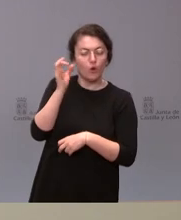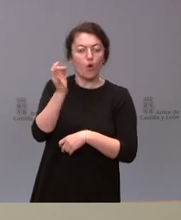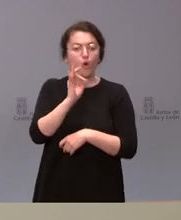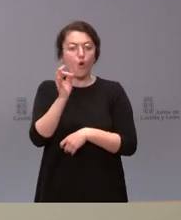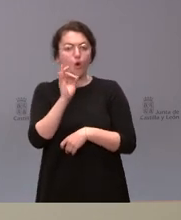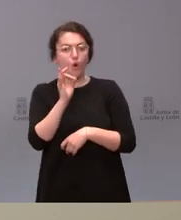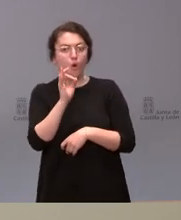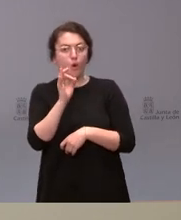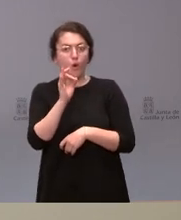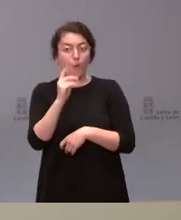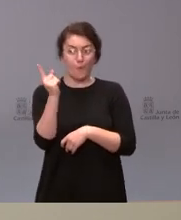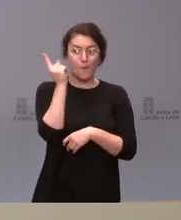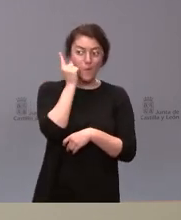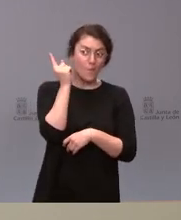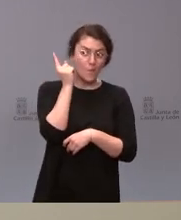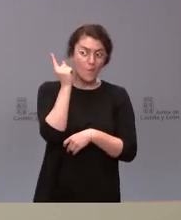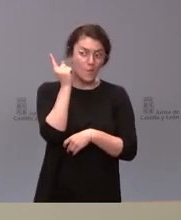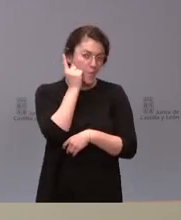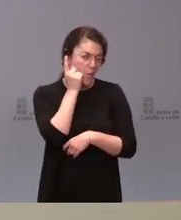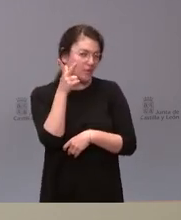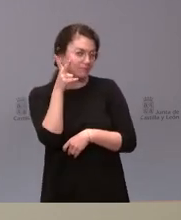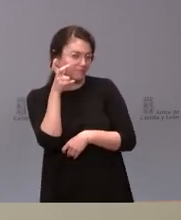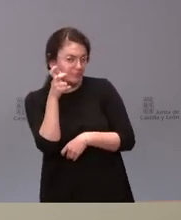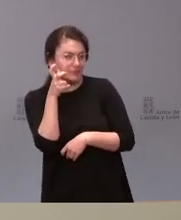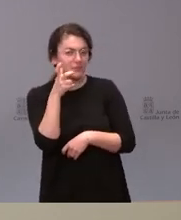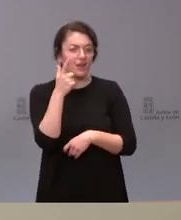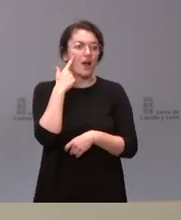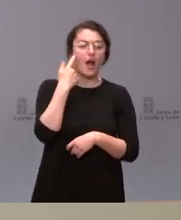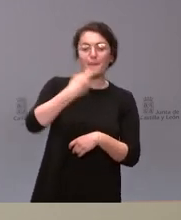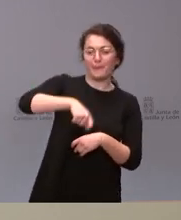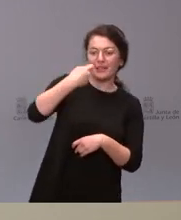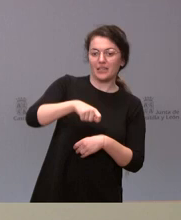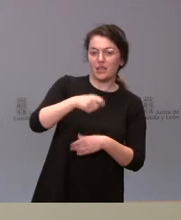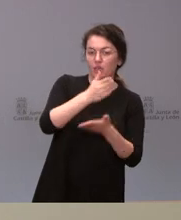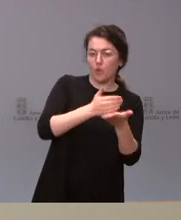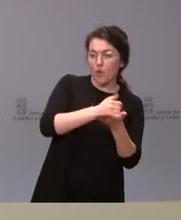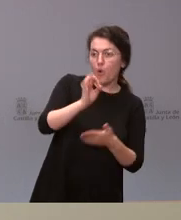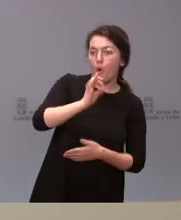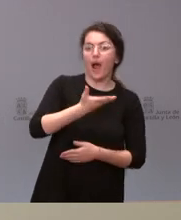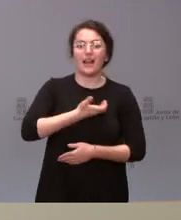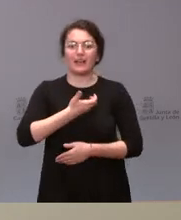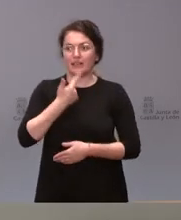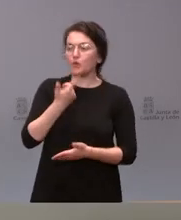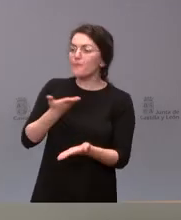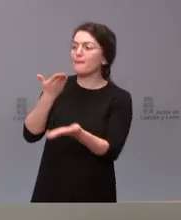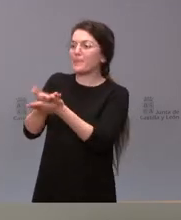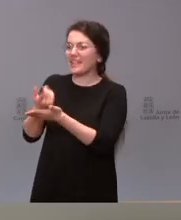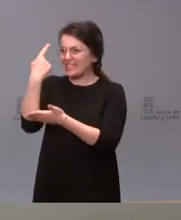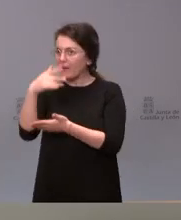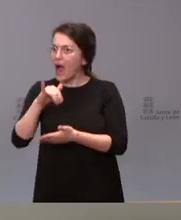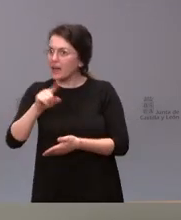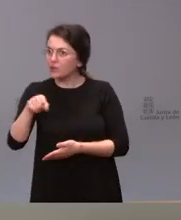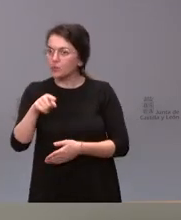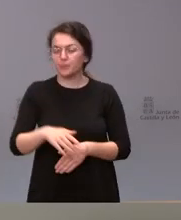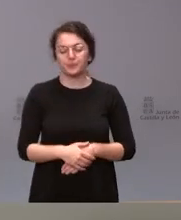intervención en móviles a presidentes de comunidades autónomas alcaldes si ustedes desde la Junta han solicitado algún tipo de información No, no lo hemos solicitado